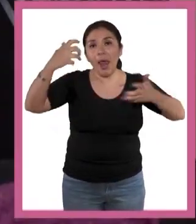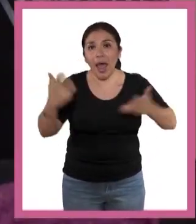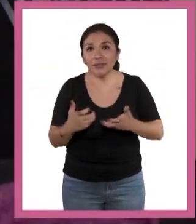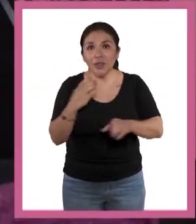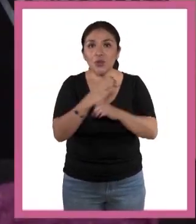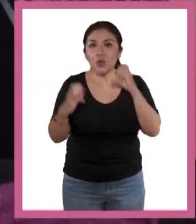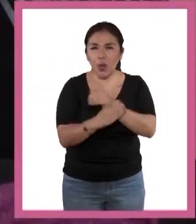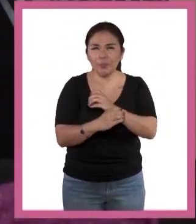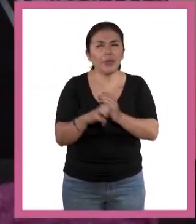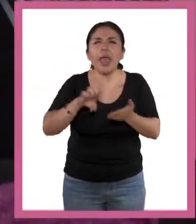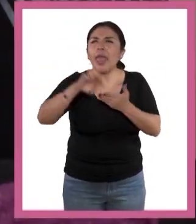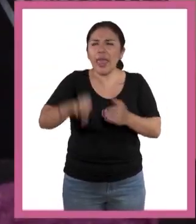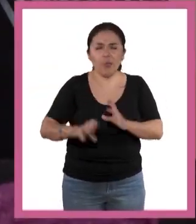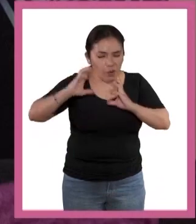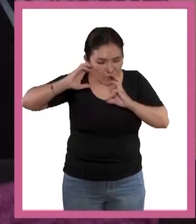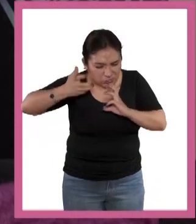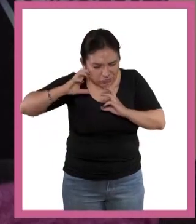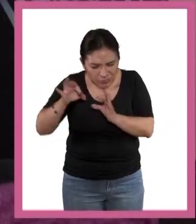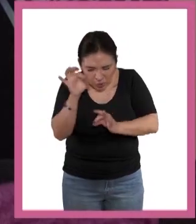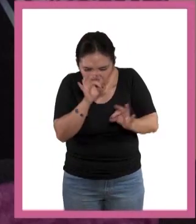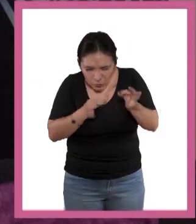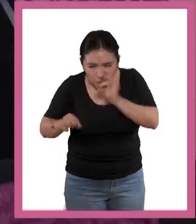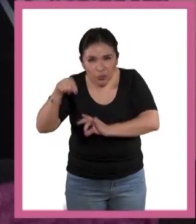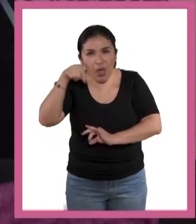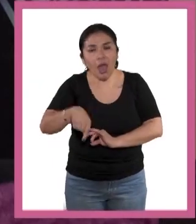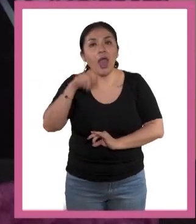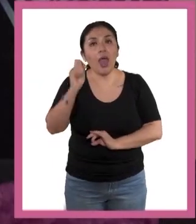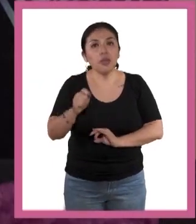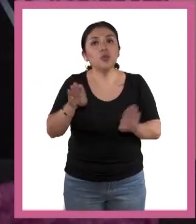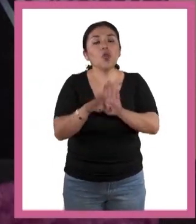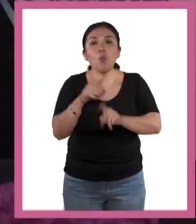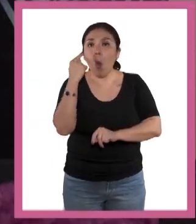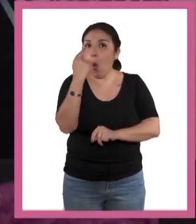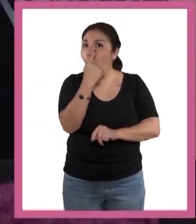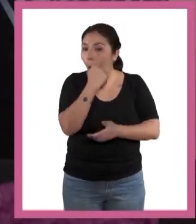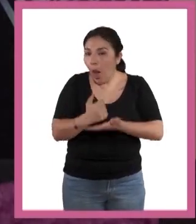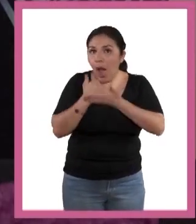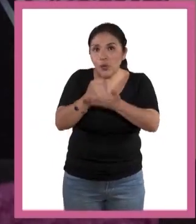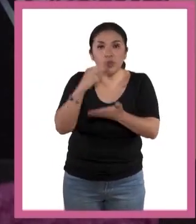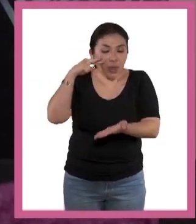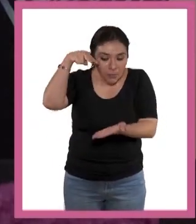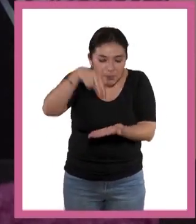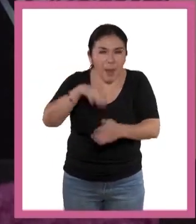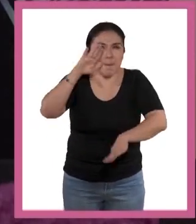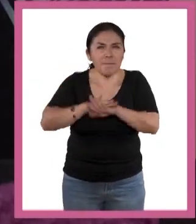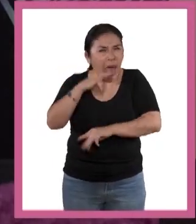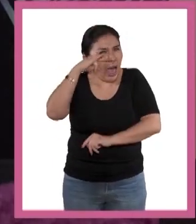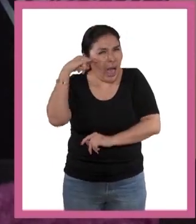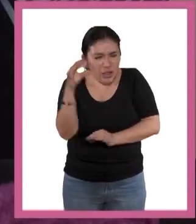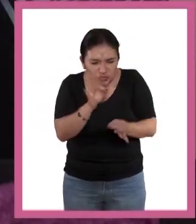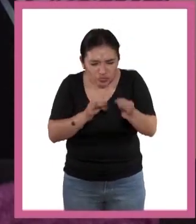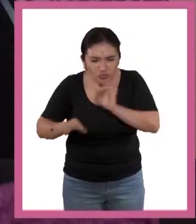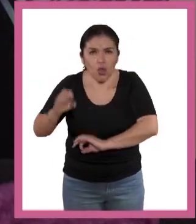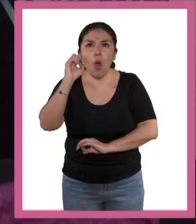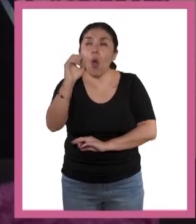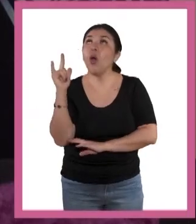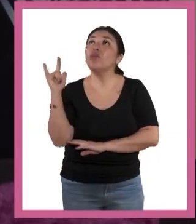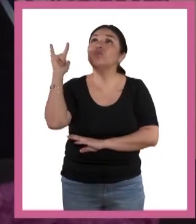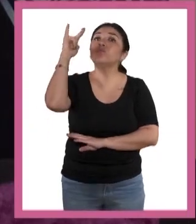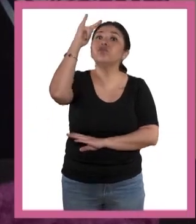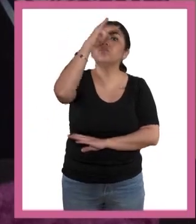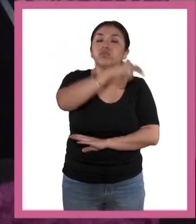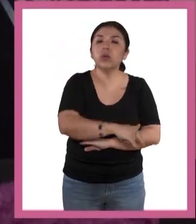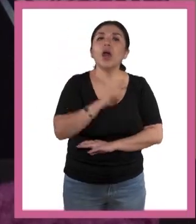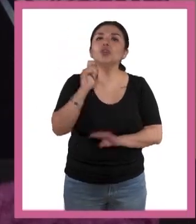Los microscopios, por ejemplo, son extensiones de nuestros ojos que nos permiten ver lo diminuto. O los aviones son